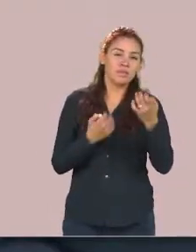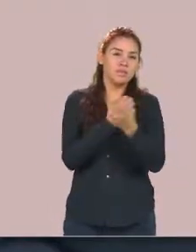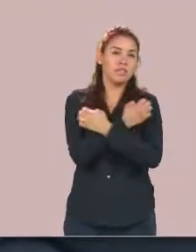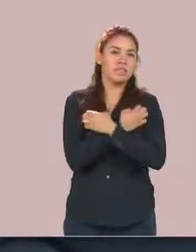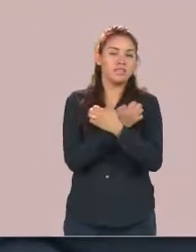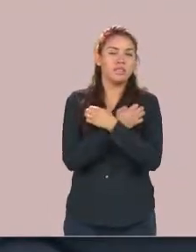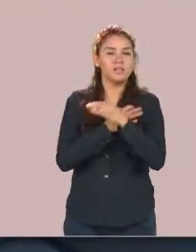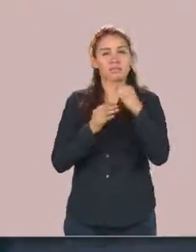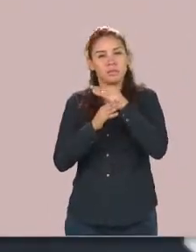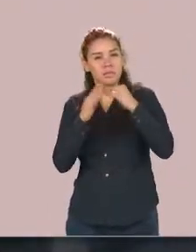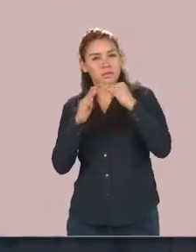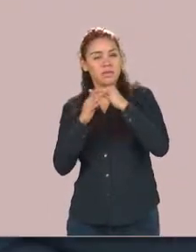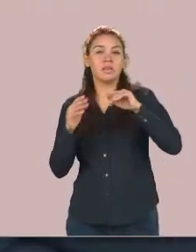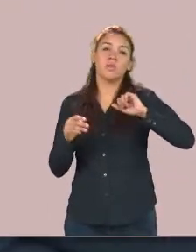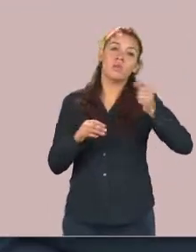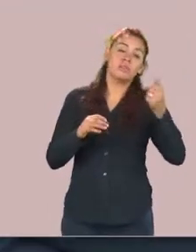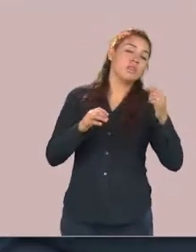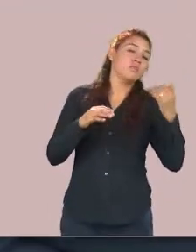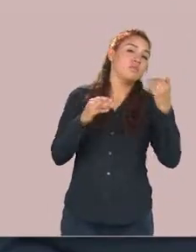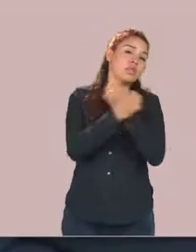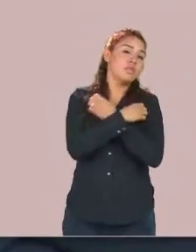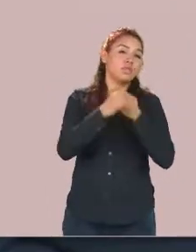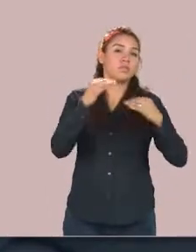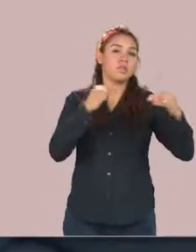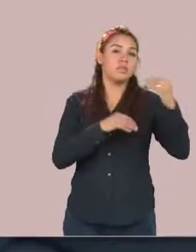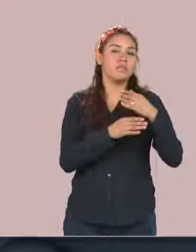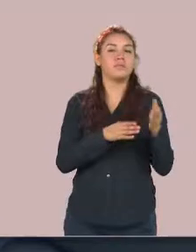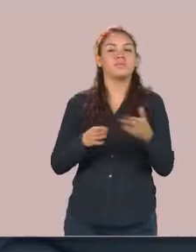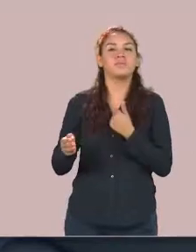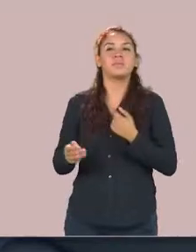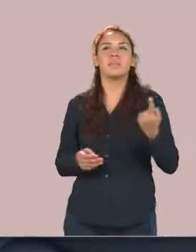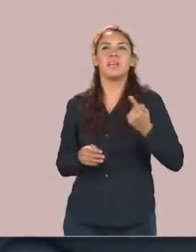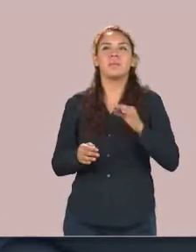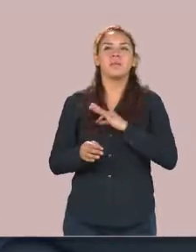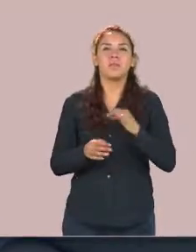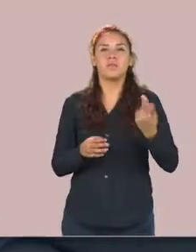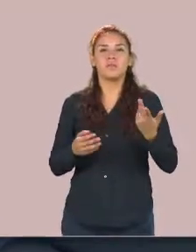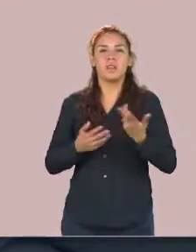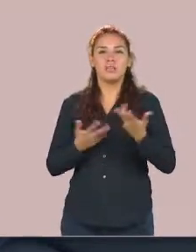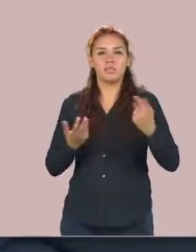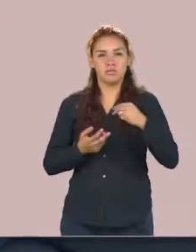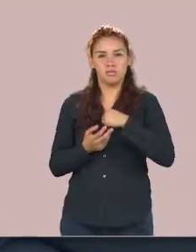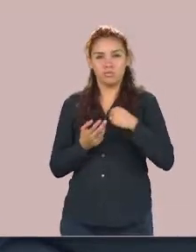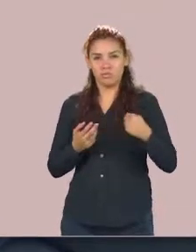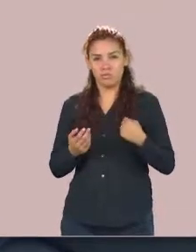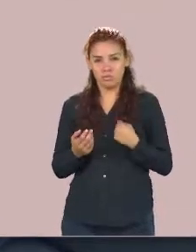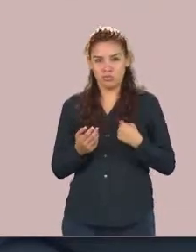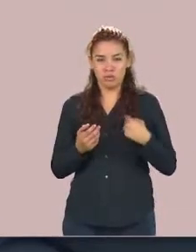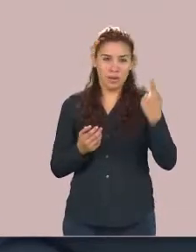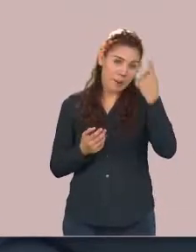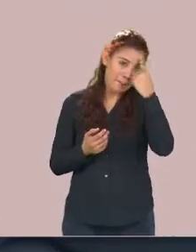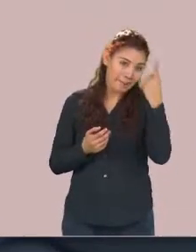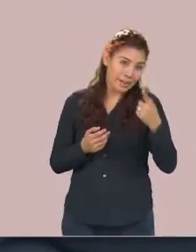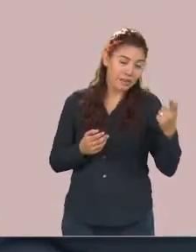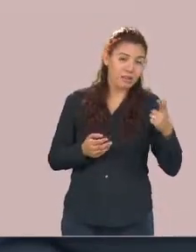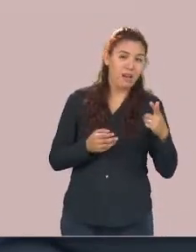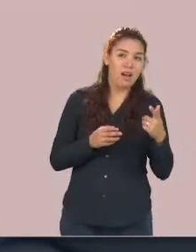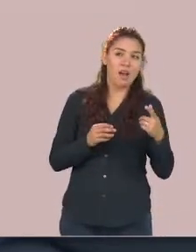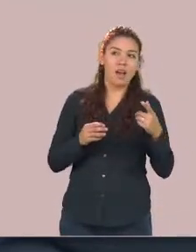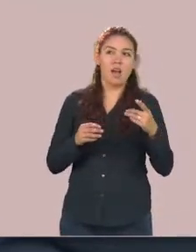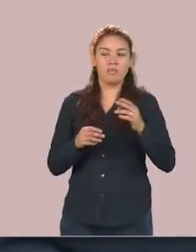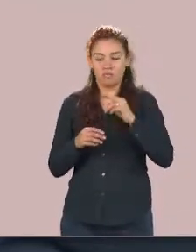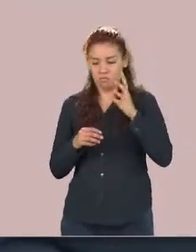resto es a la educación superior ¿qué es lo que uno debe hacer para poder superar una pérdida o un problema?